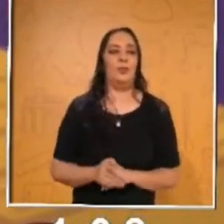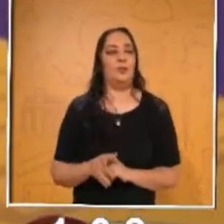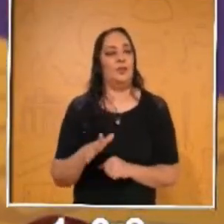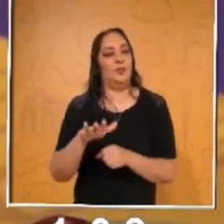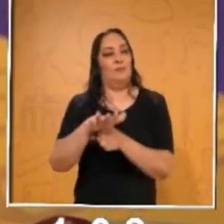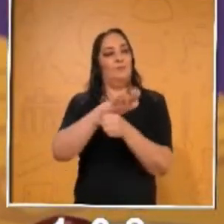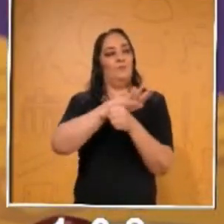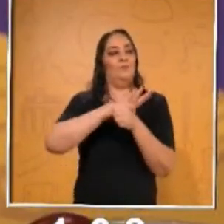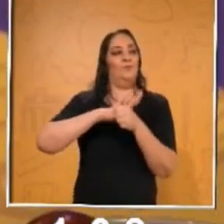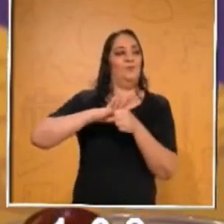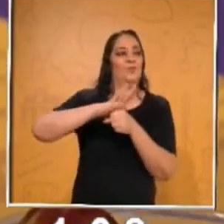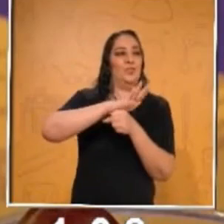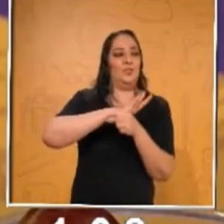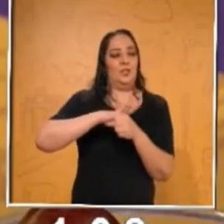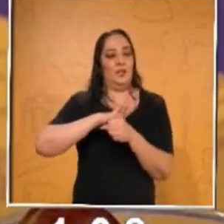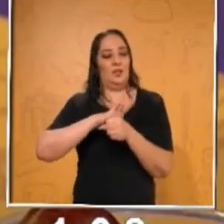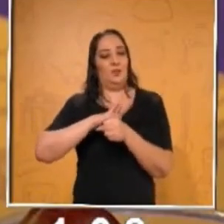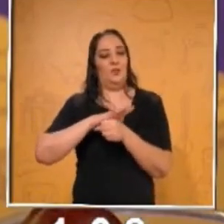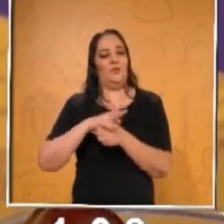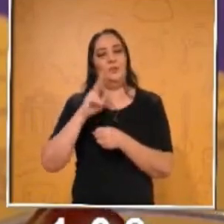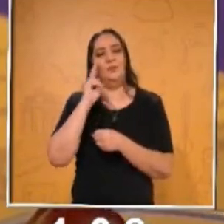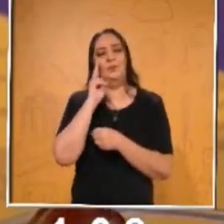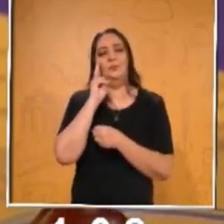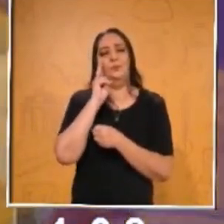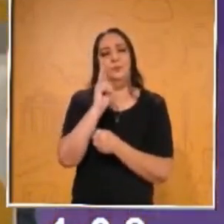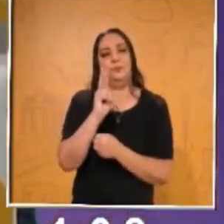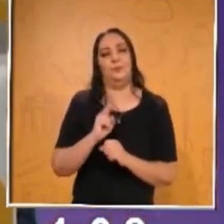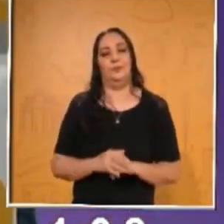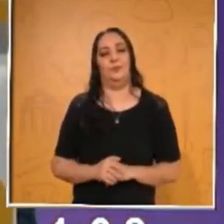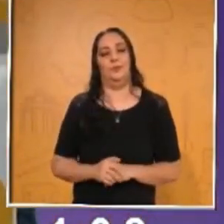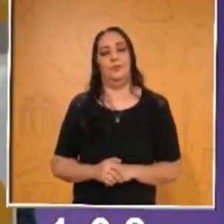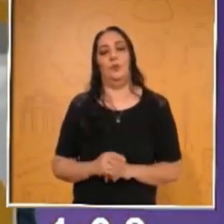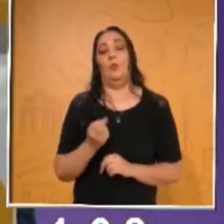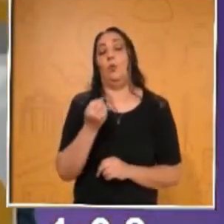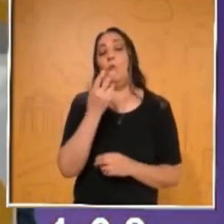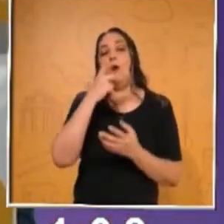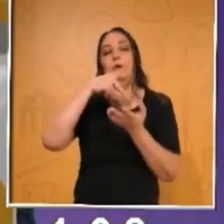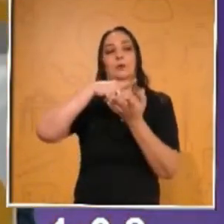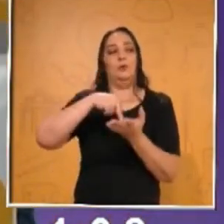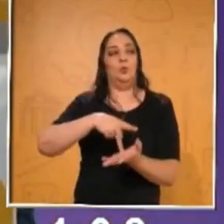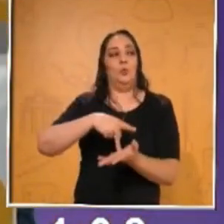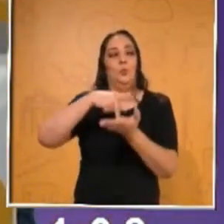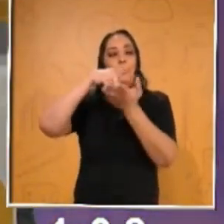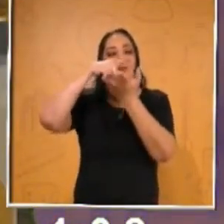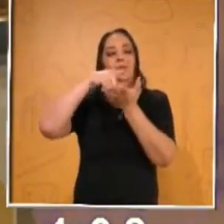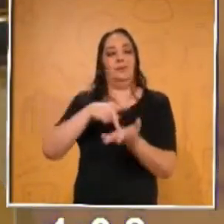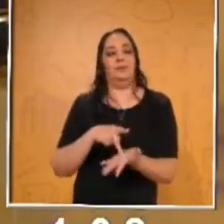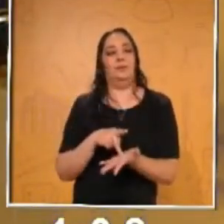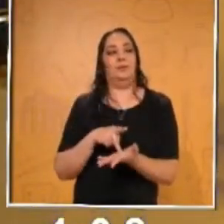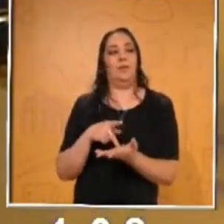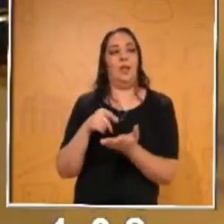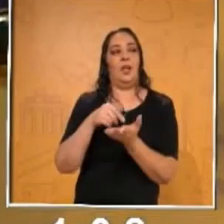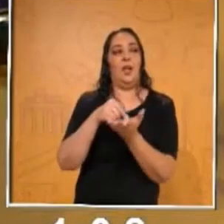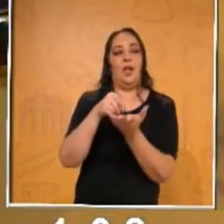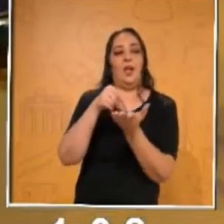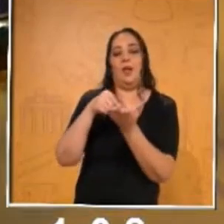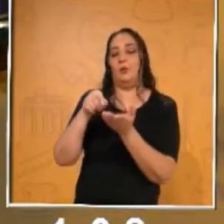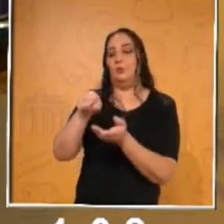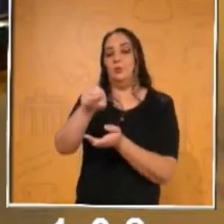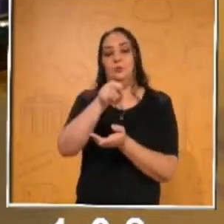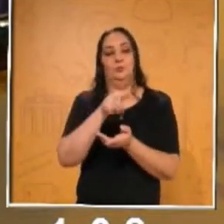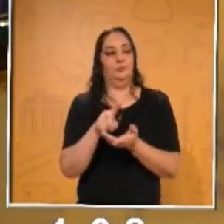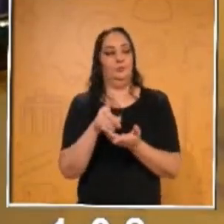lleno en su capacidad. Vamos a ver cuánto pesa el arroz. Para que lo noten ahí,